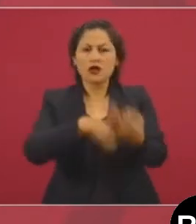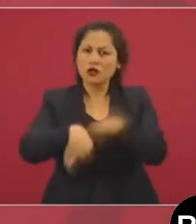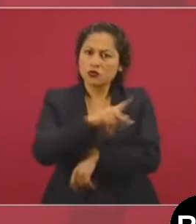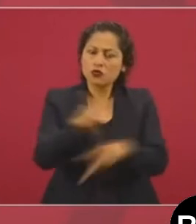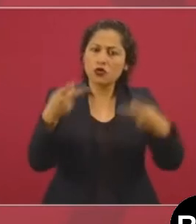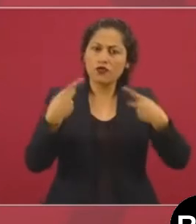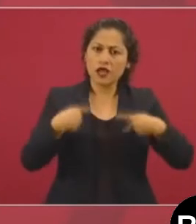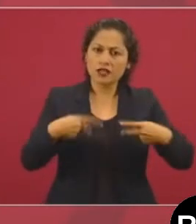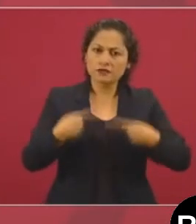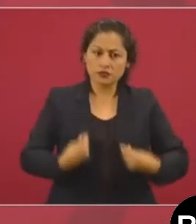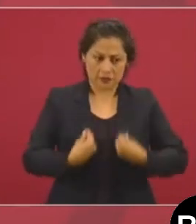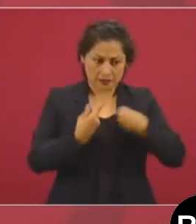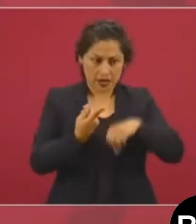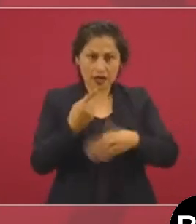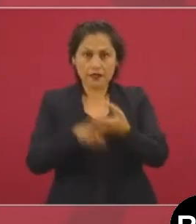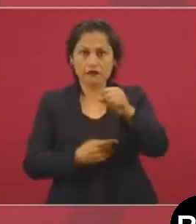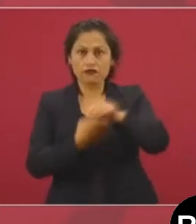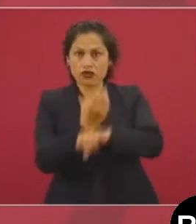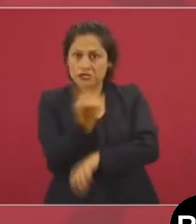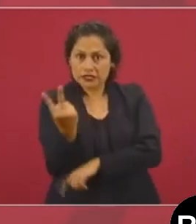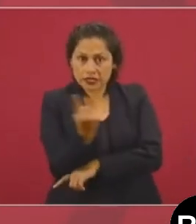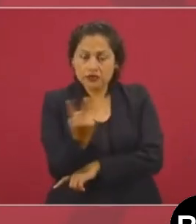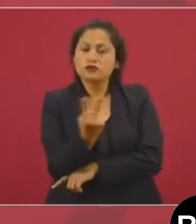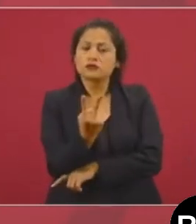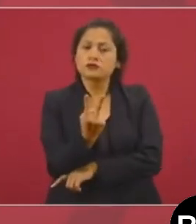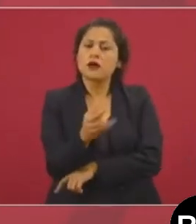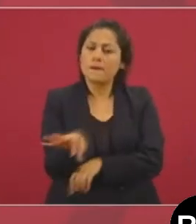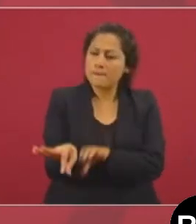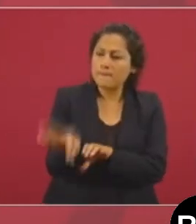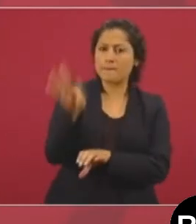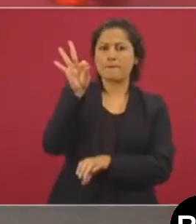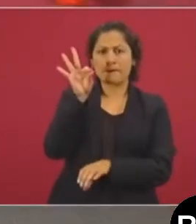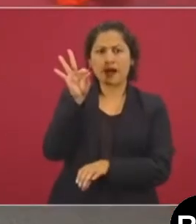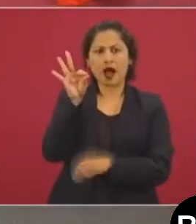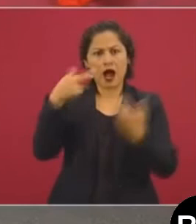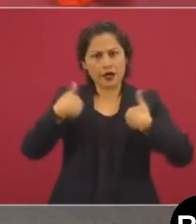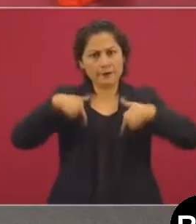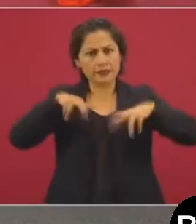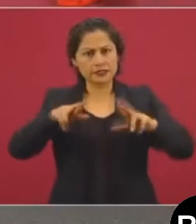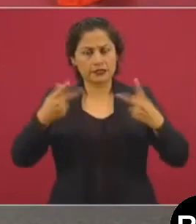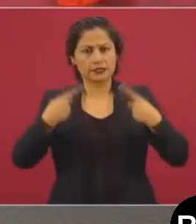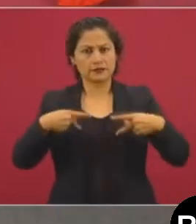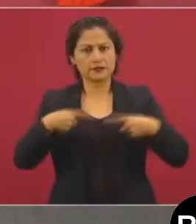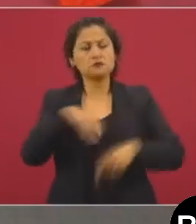elijan libremente a sus representantes,